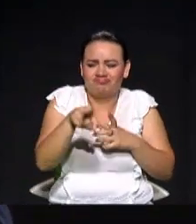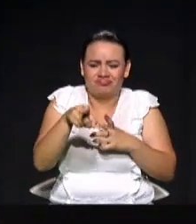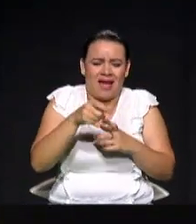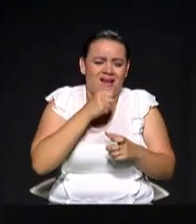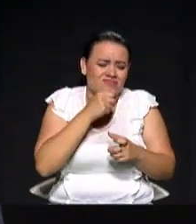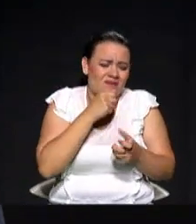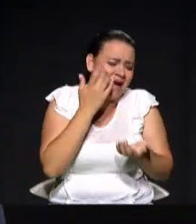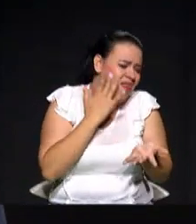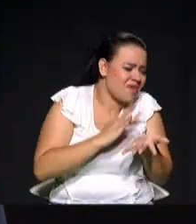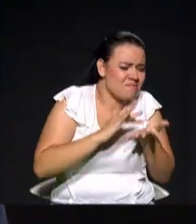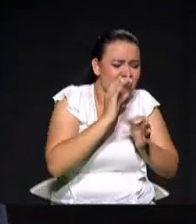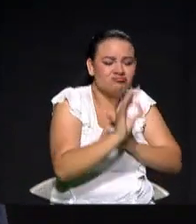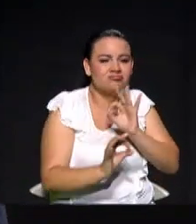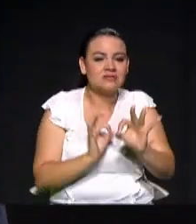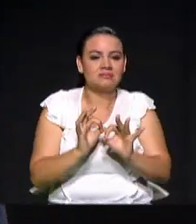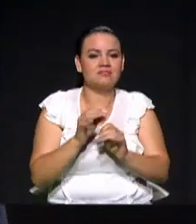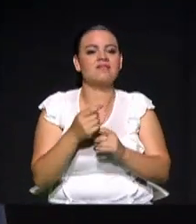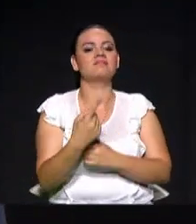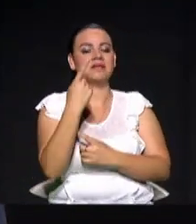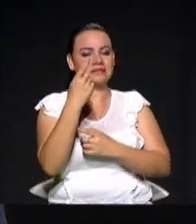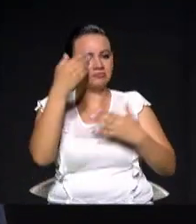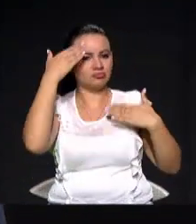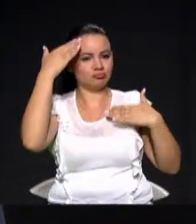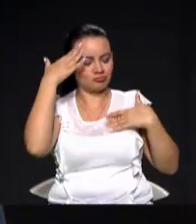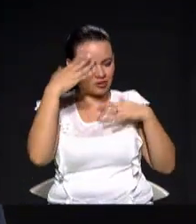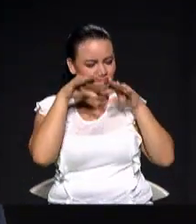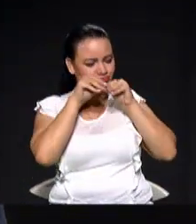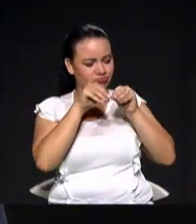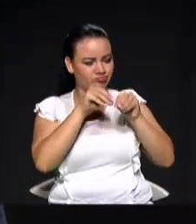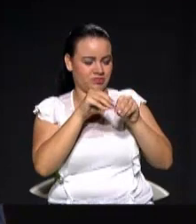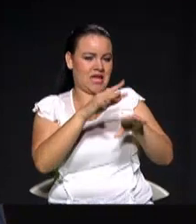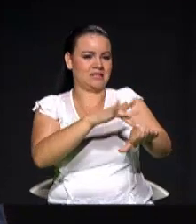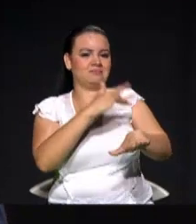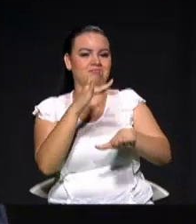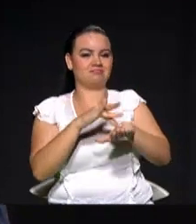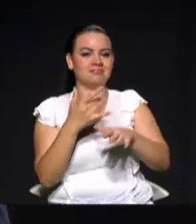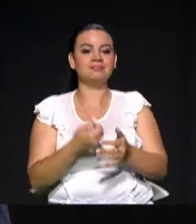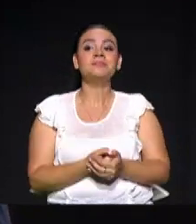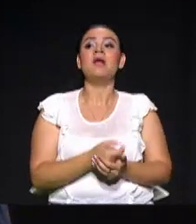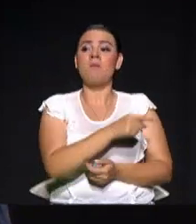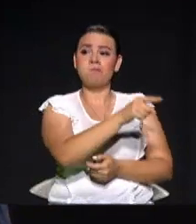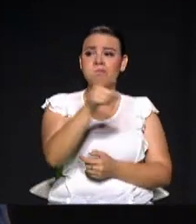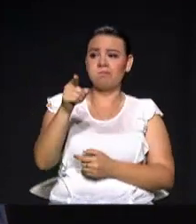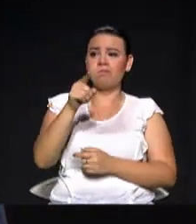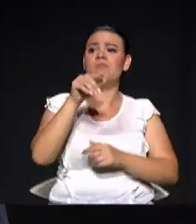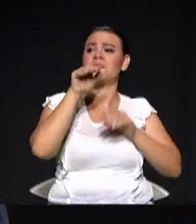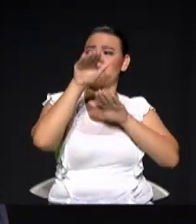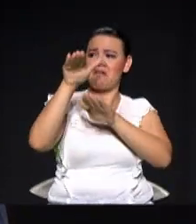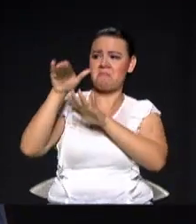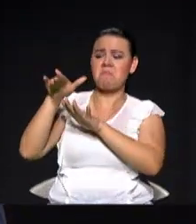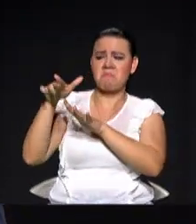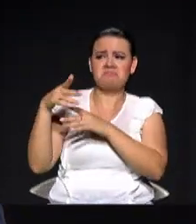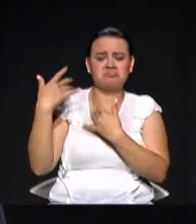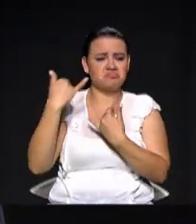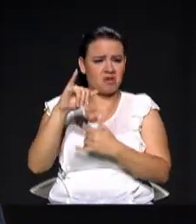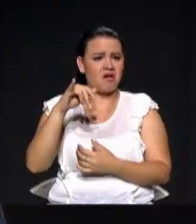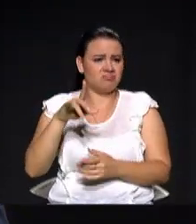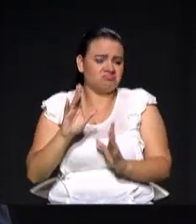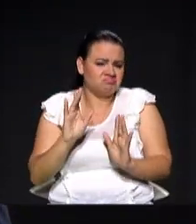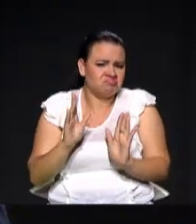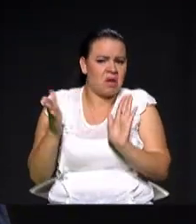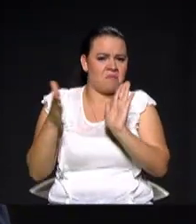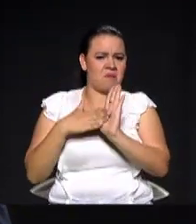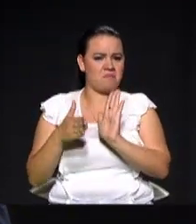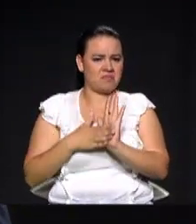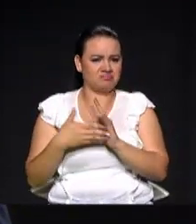Desde ese punto de vista creo que estos programas, han sido propuestos por varios candidatos de diversa manera, con algunas